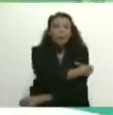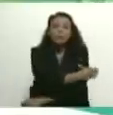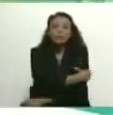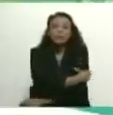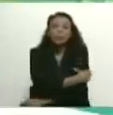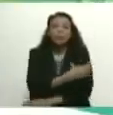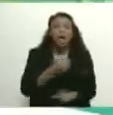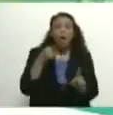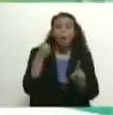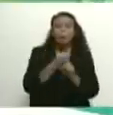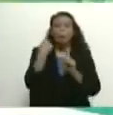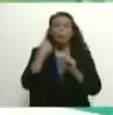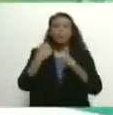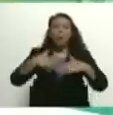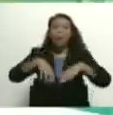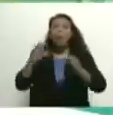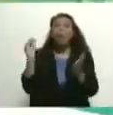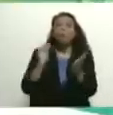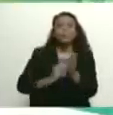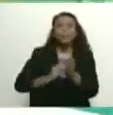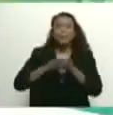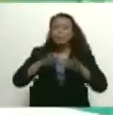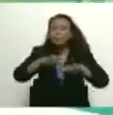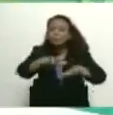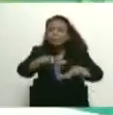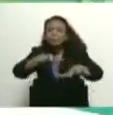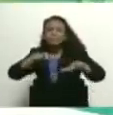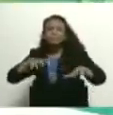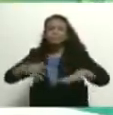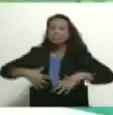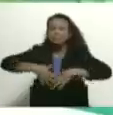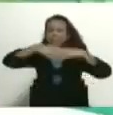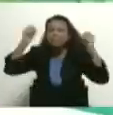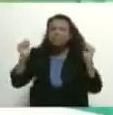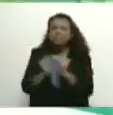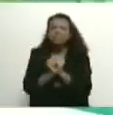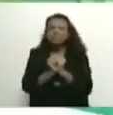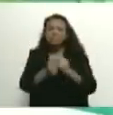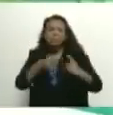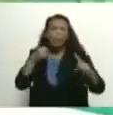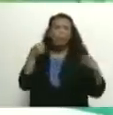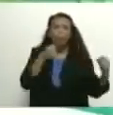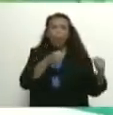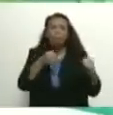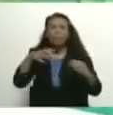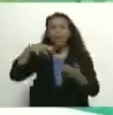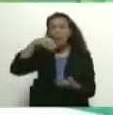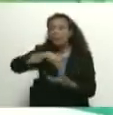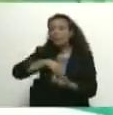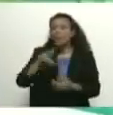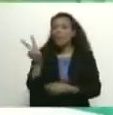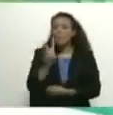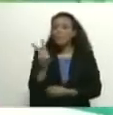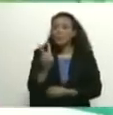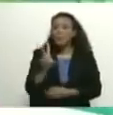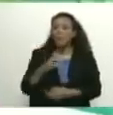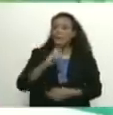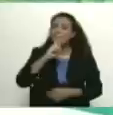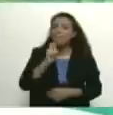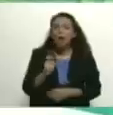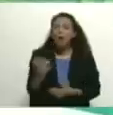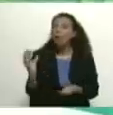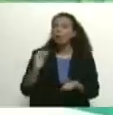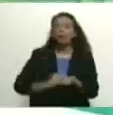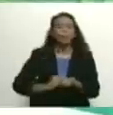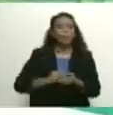al golpismo, que vuelva a llenar las calles de violencia, que vuelva a llenar al país de confrontación estéril. No se lo